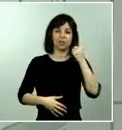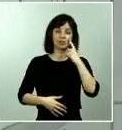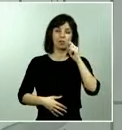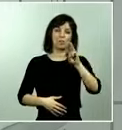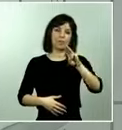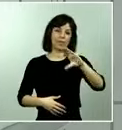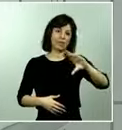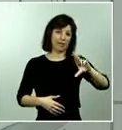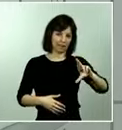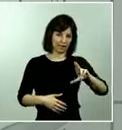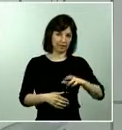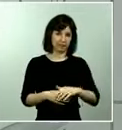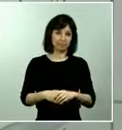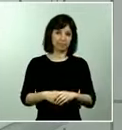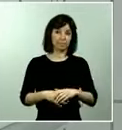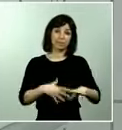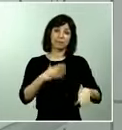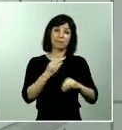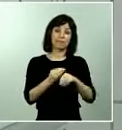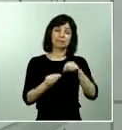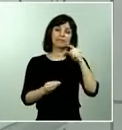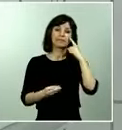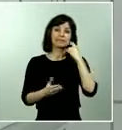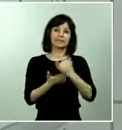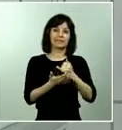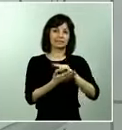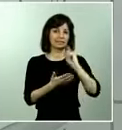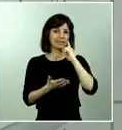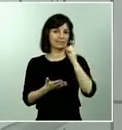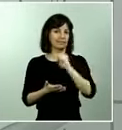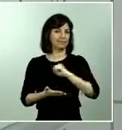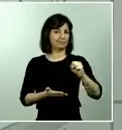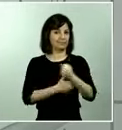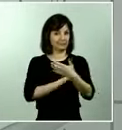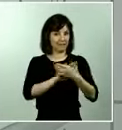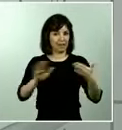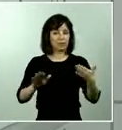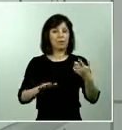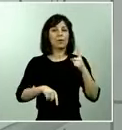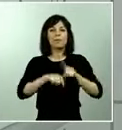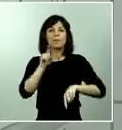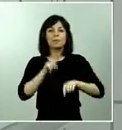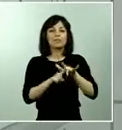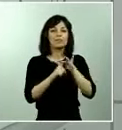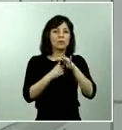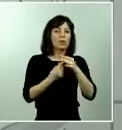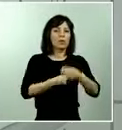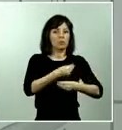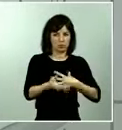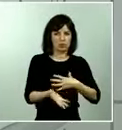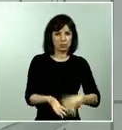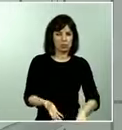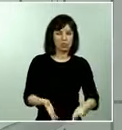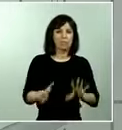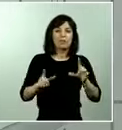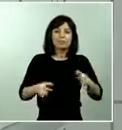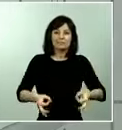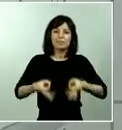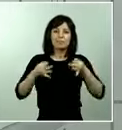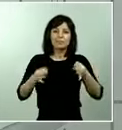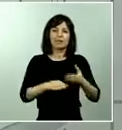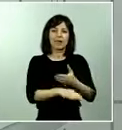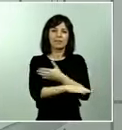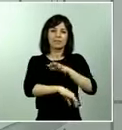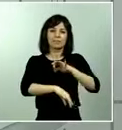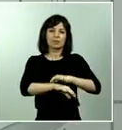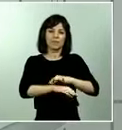complementamos con test de diagnóstico rápido que deben de ser usados bajo determinadas condiciones siempre administrados bajo prescripción médica y en unas determinadas